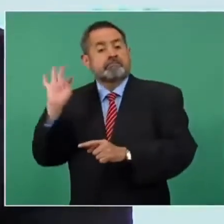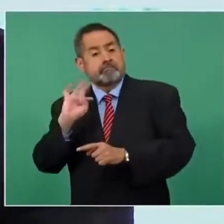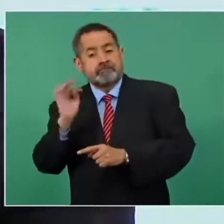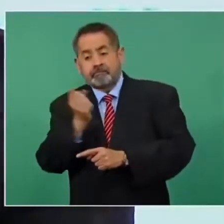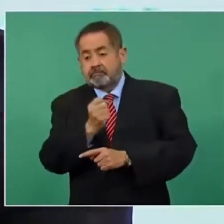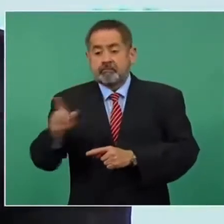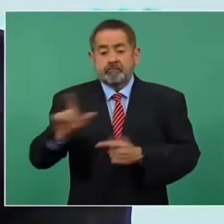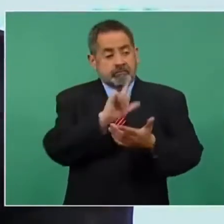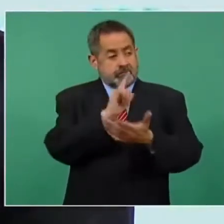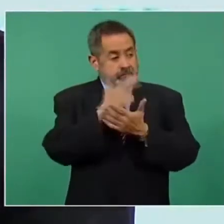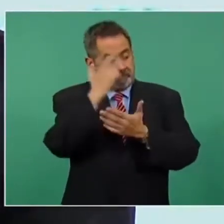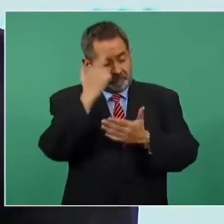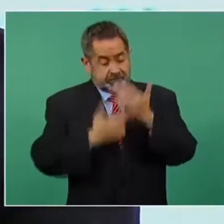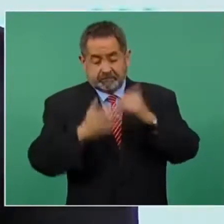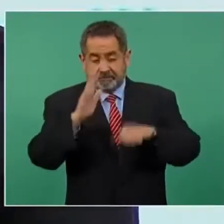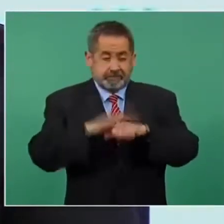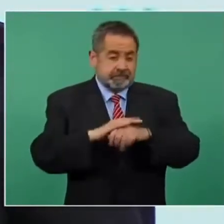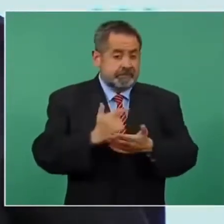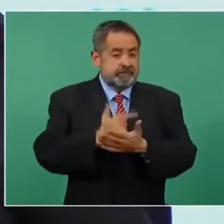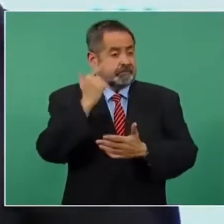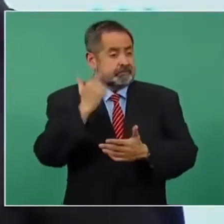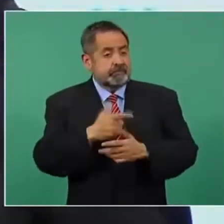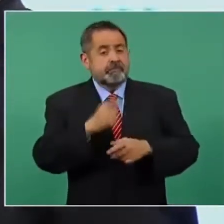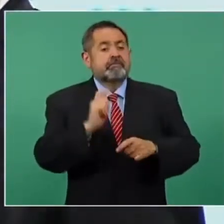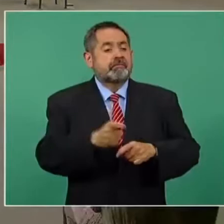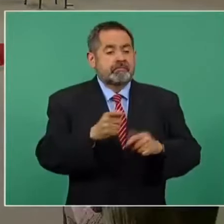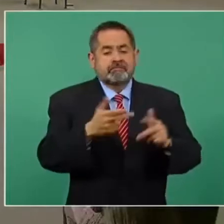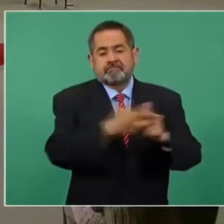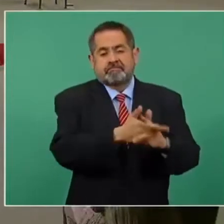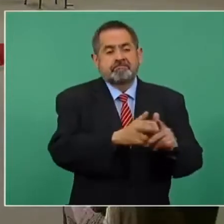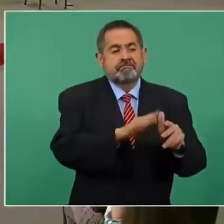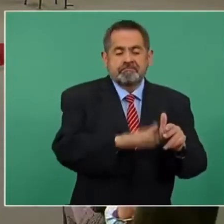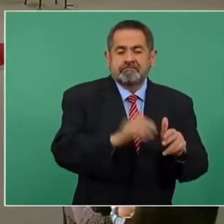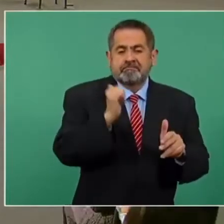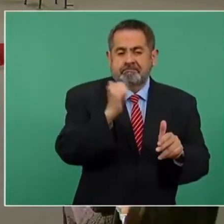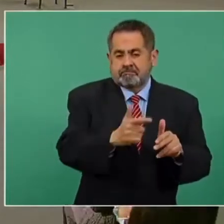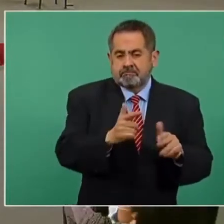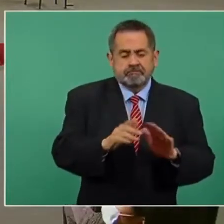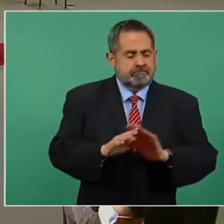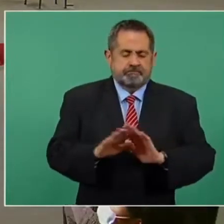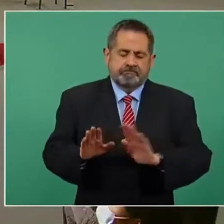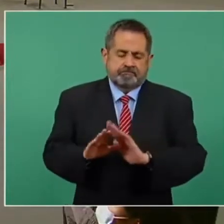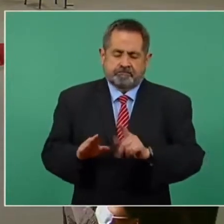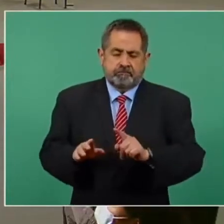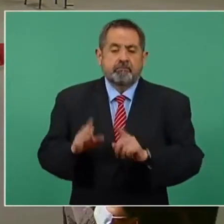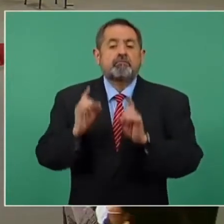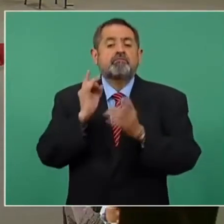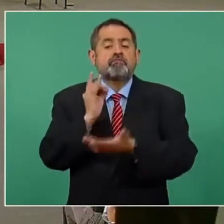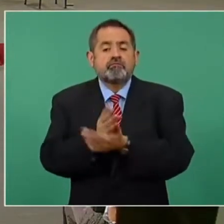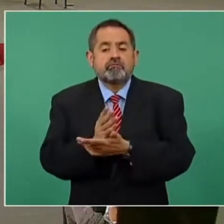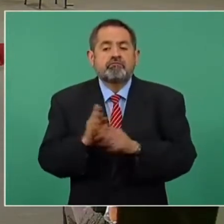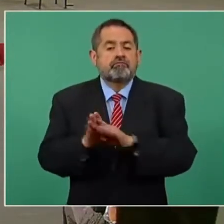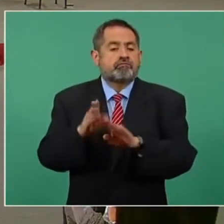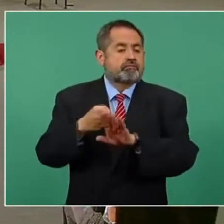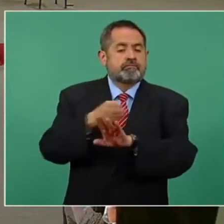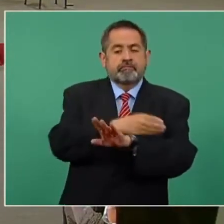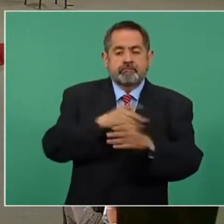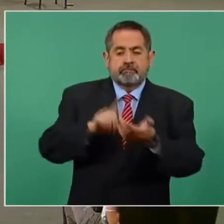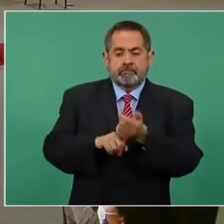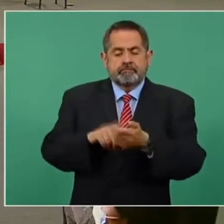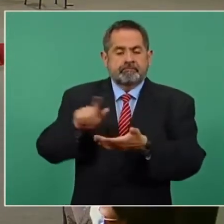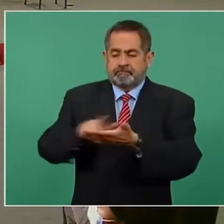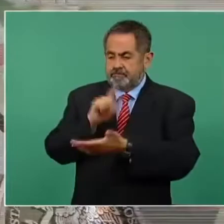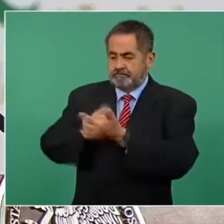delitos graves de sangre antes del posterior, solamente a los que están antes del